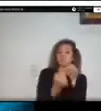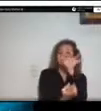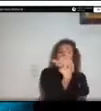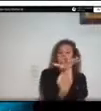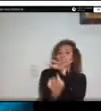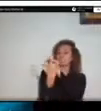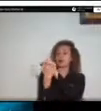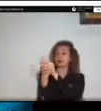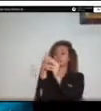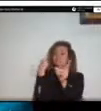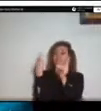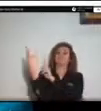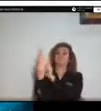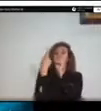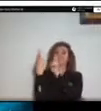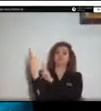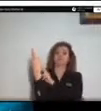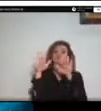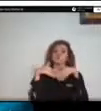masa